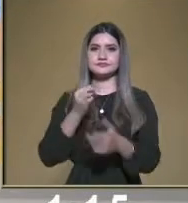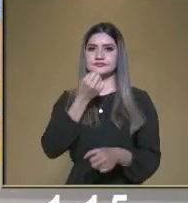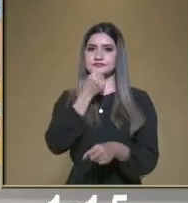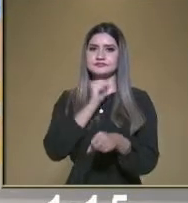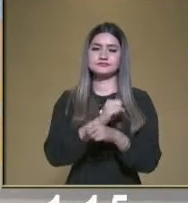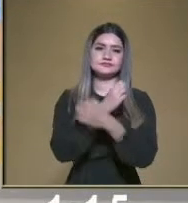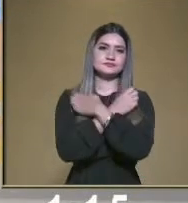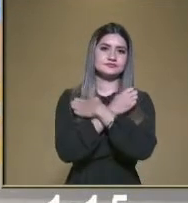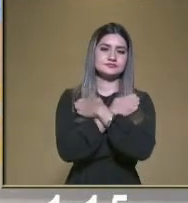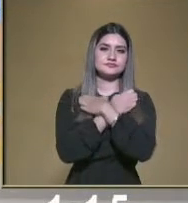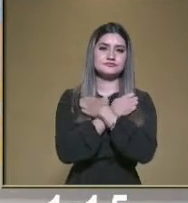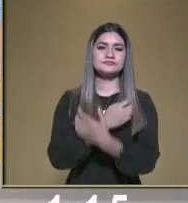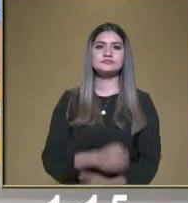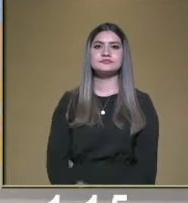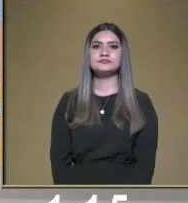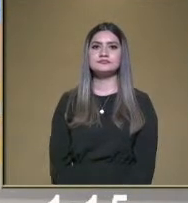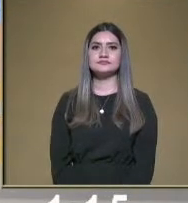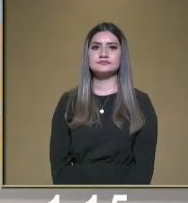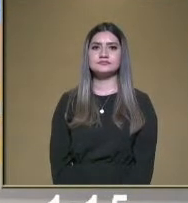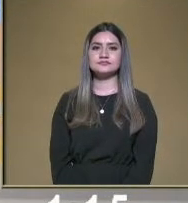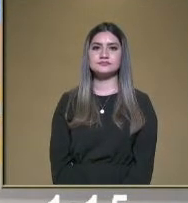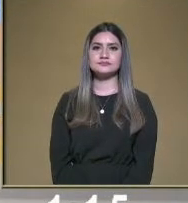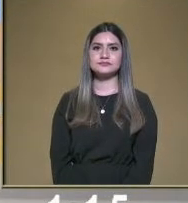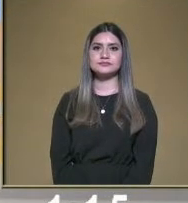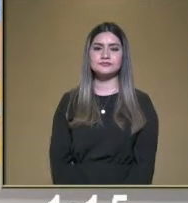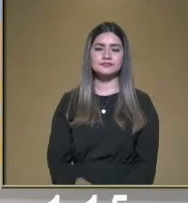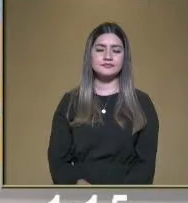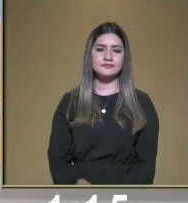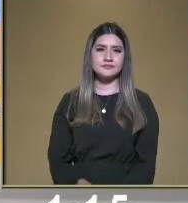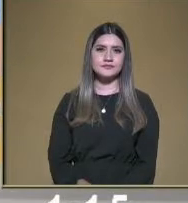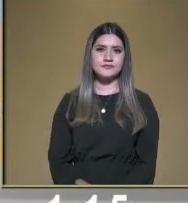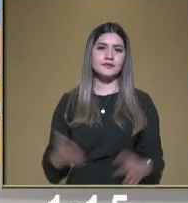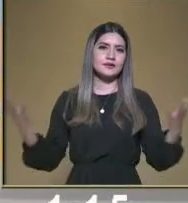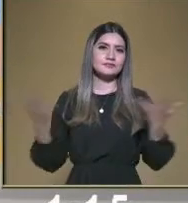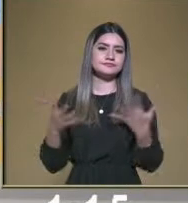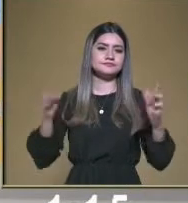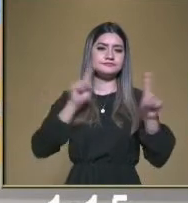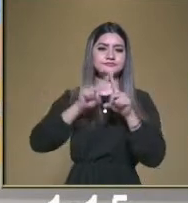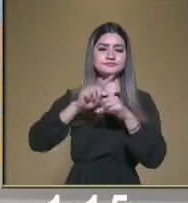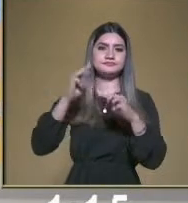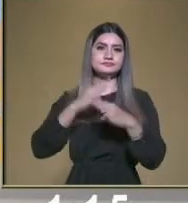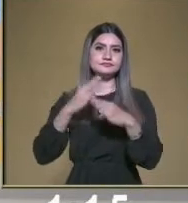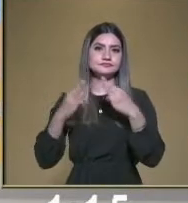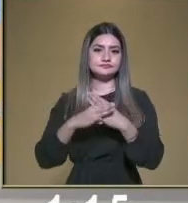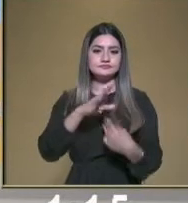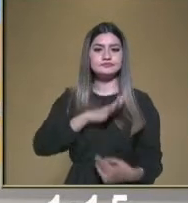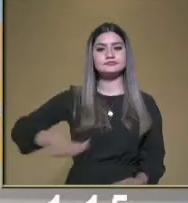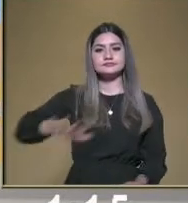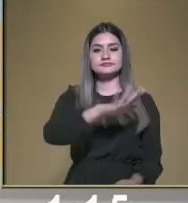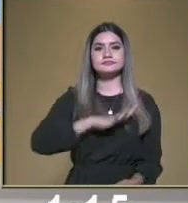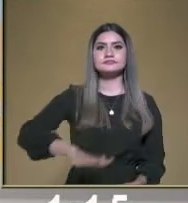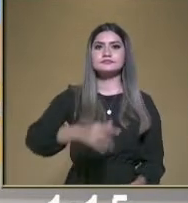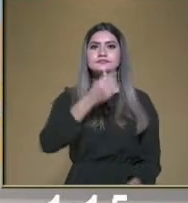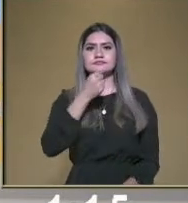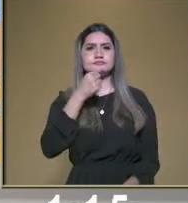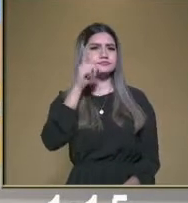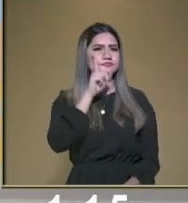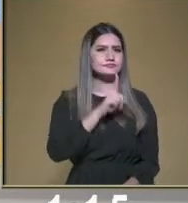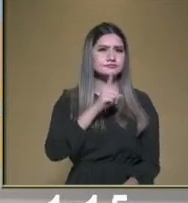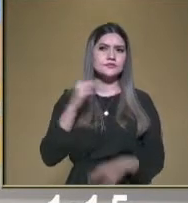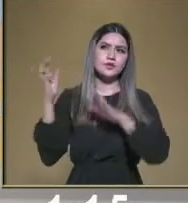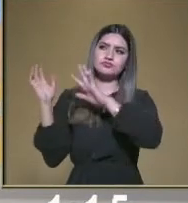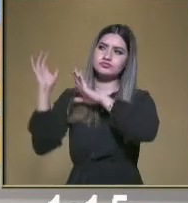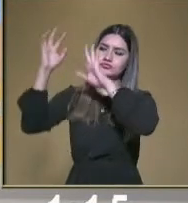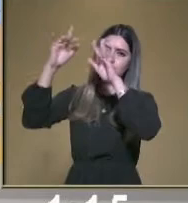han elaborado y diseñado materiales pensando en todos los niños y niñas que vienen de otros estados,